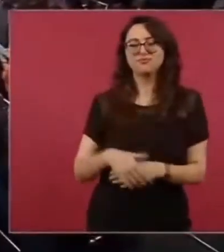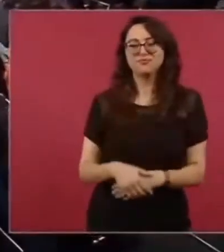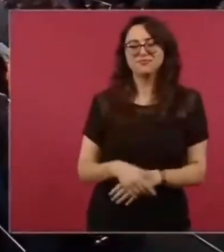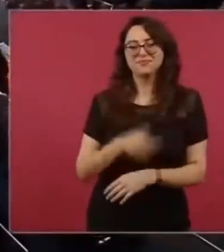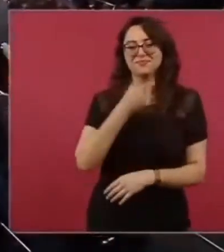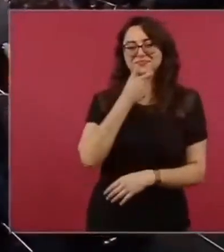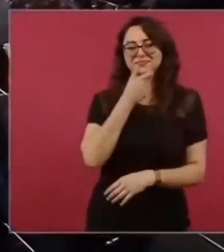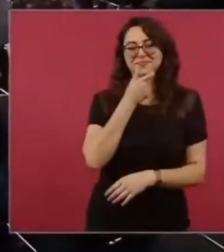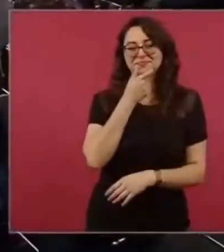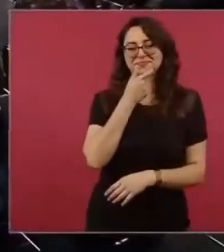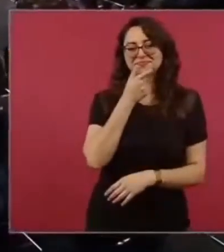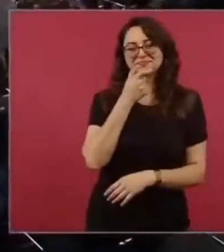Bueno, en una sección.